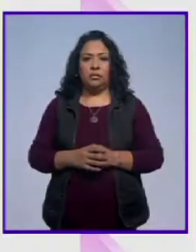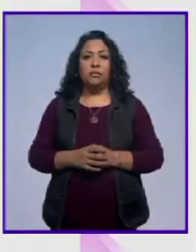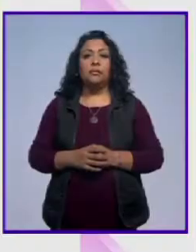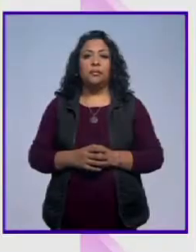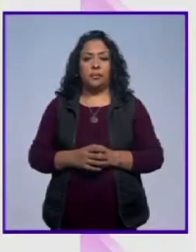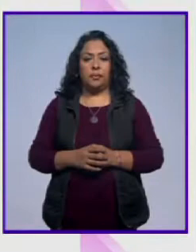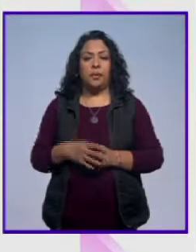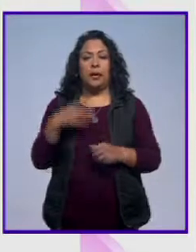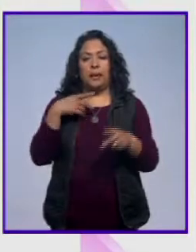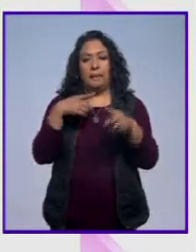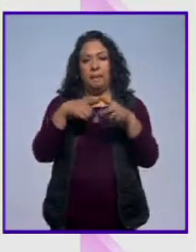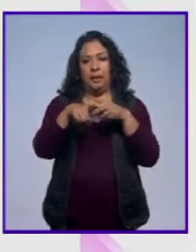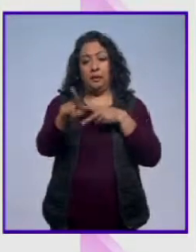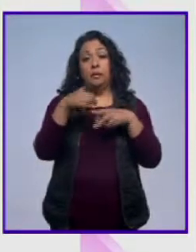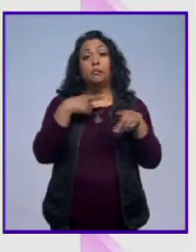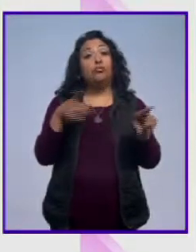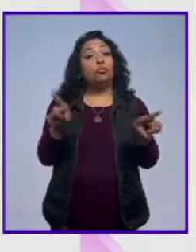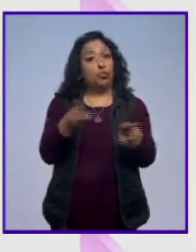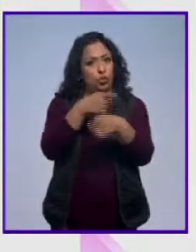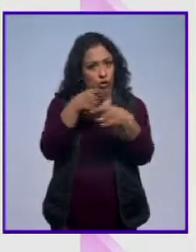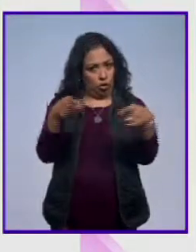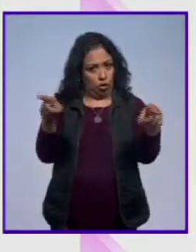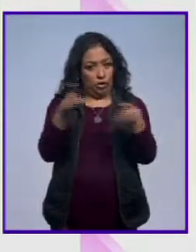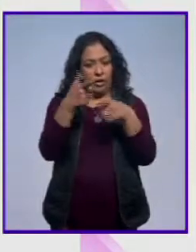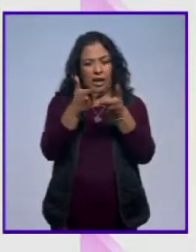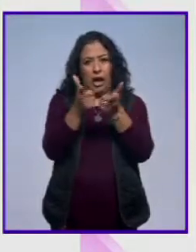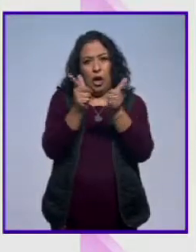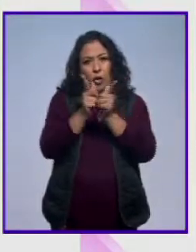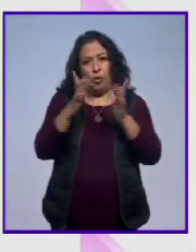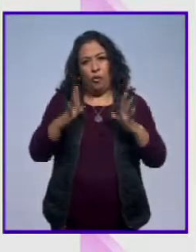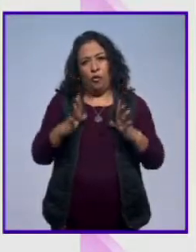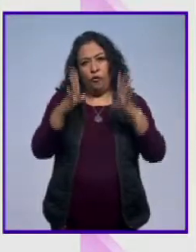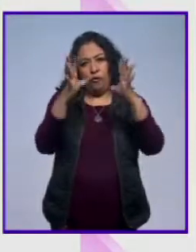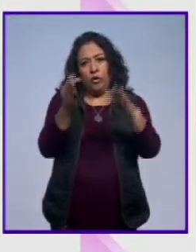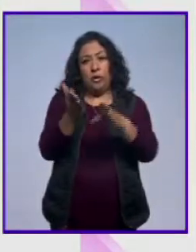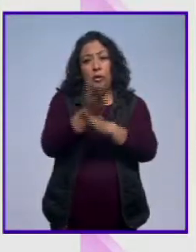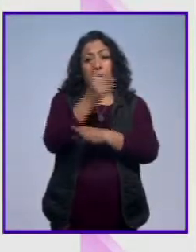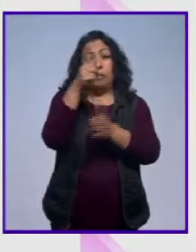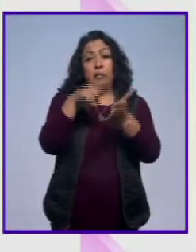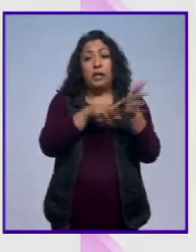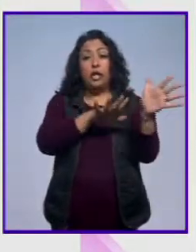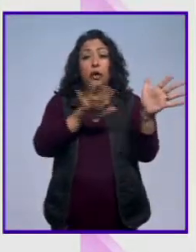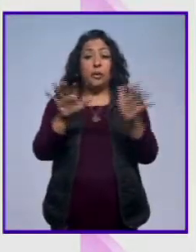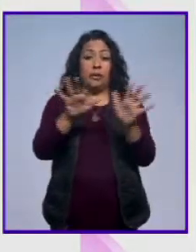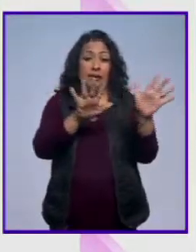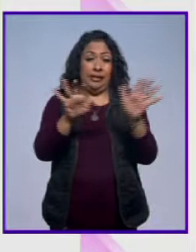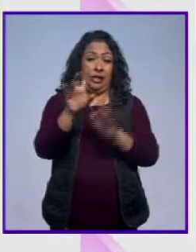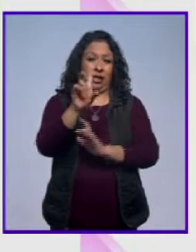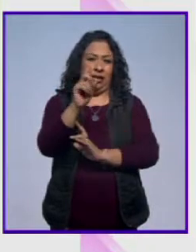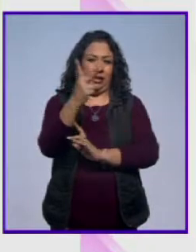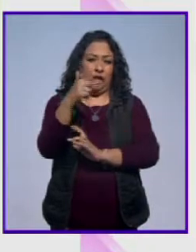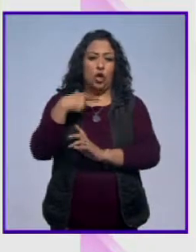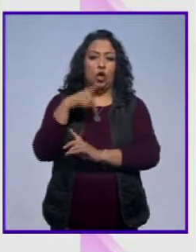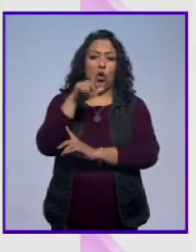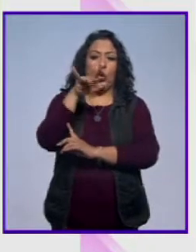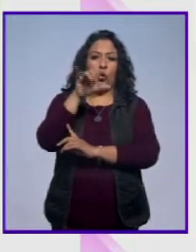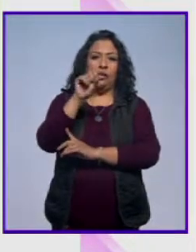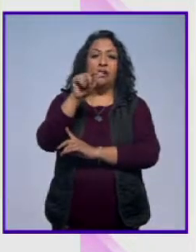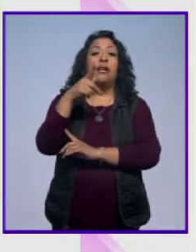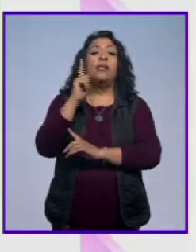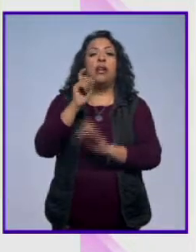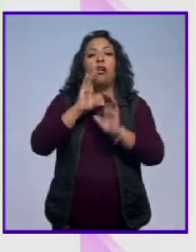Vamos a iniciar con música, una agrupación fundada en 1938 por Luis Andy, que es el coro de